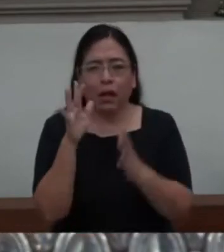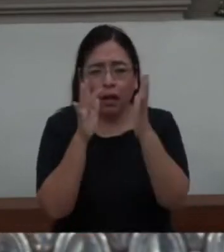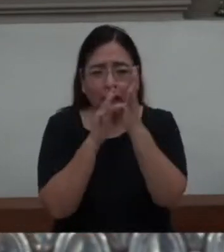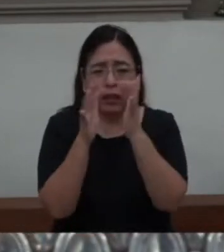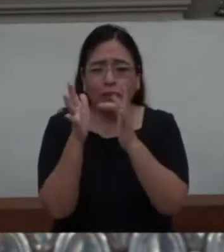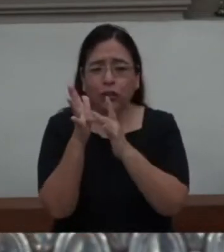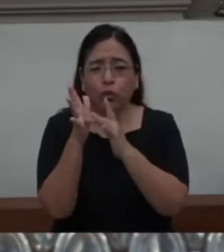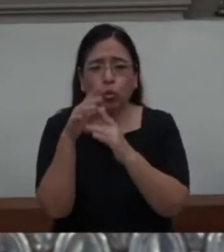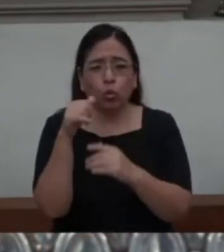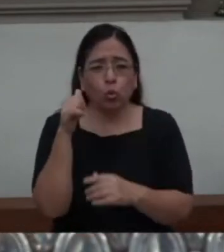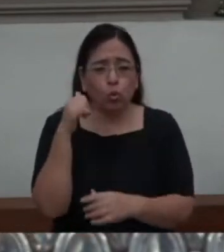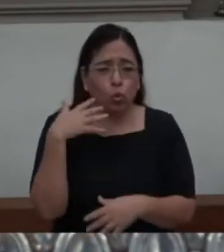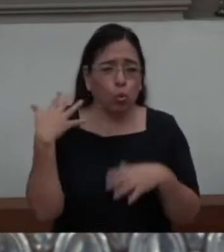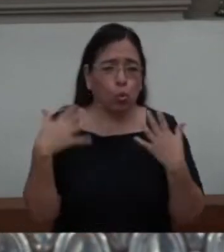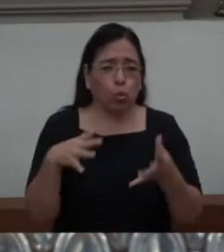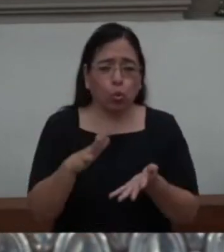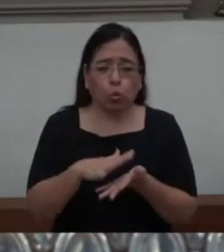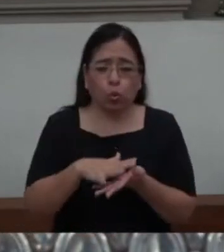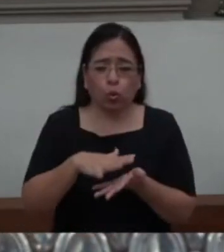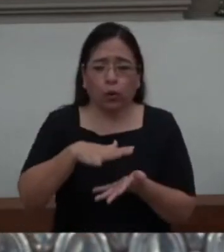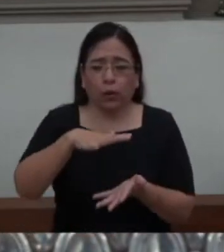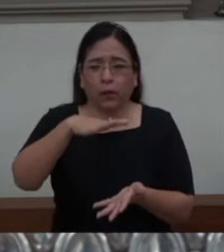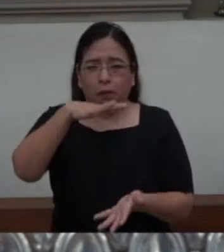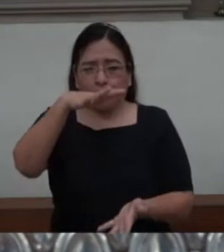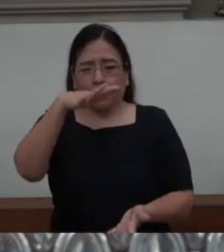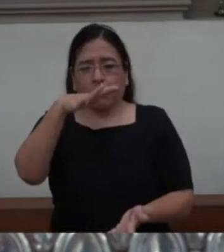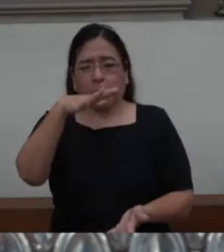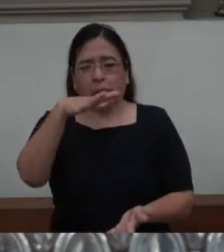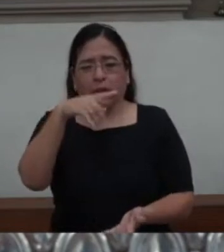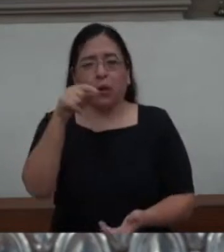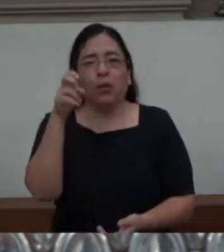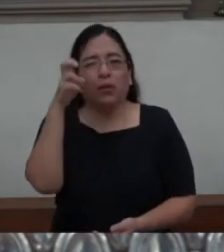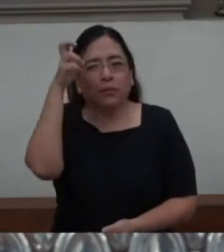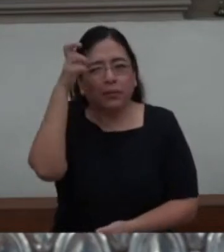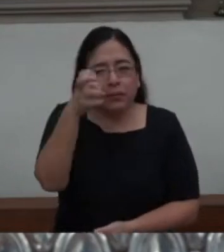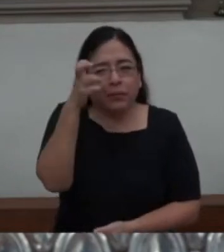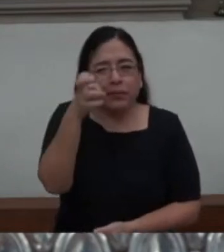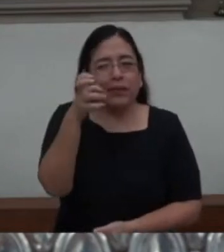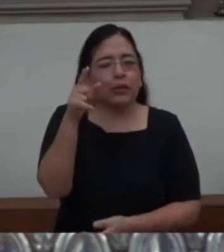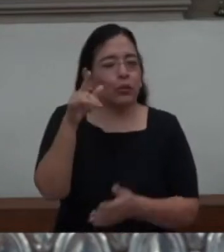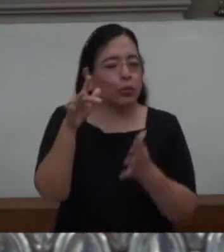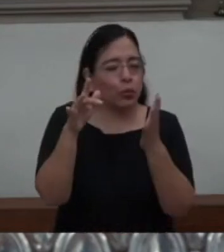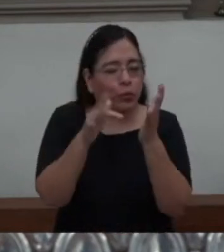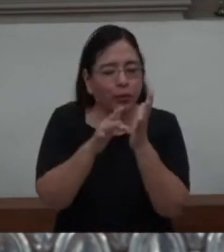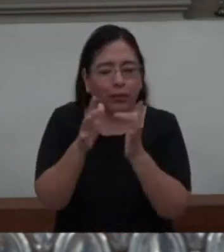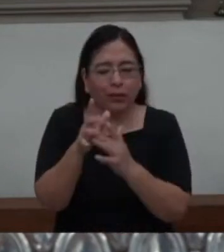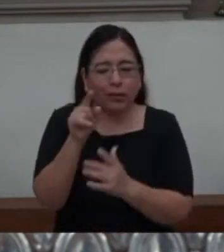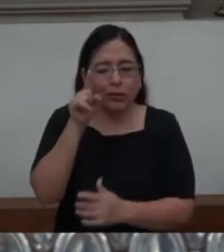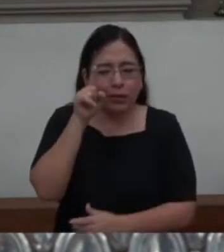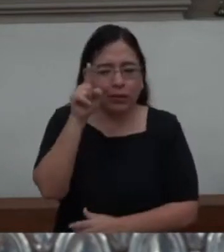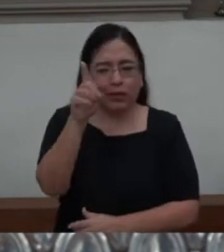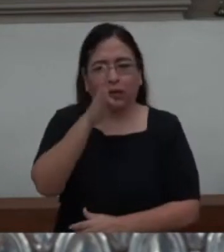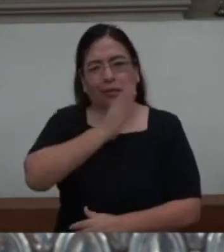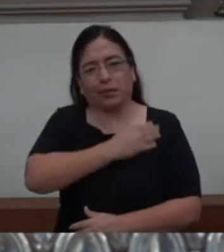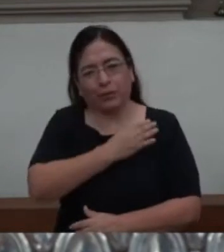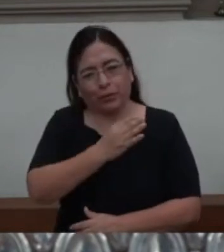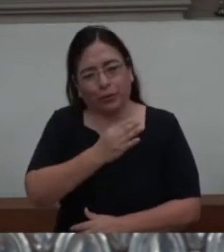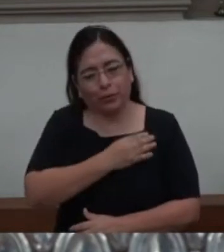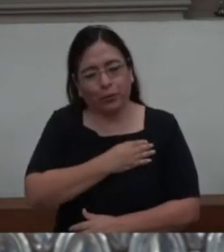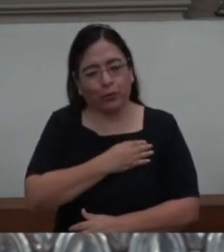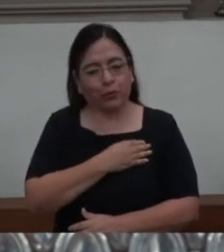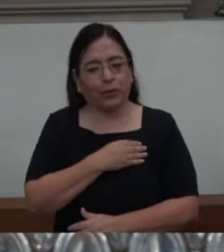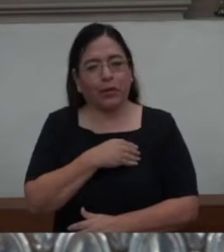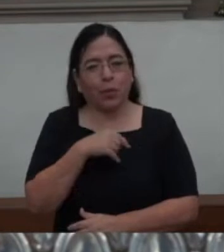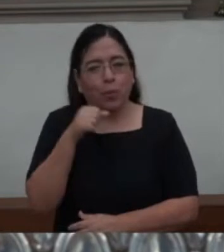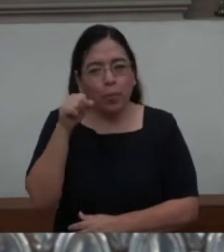Porque así es Dios, se compadece y